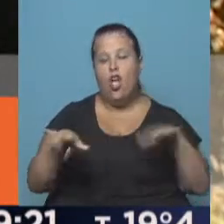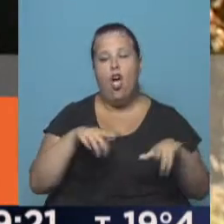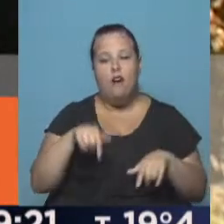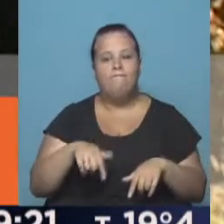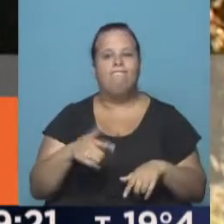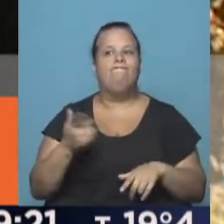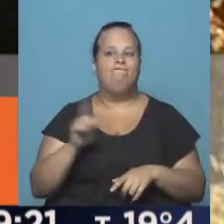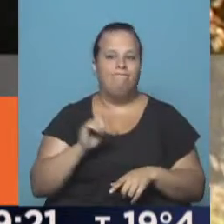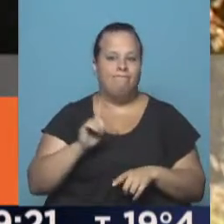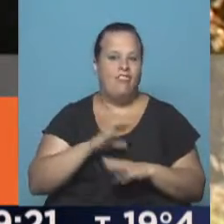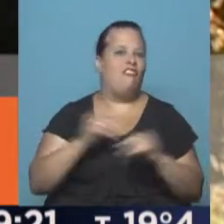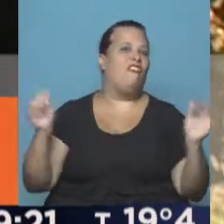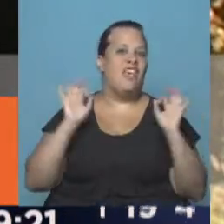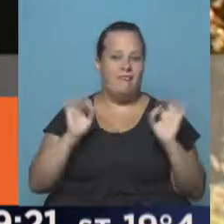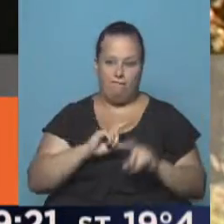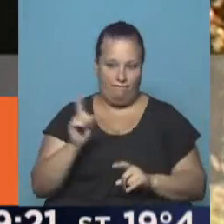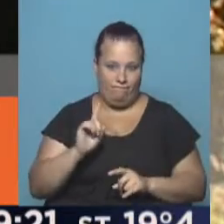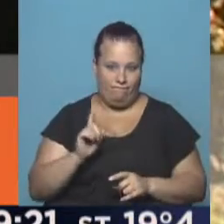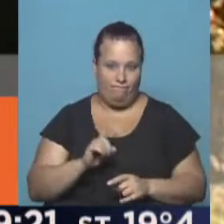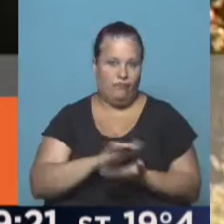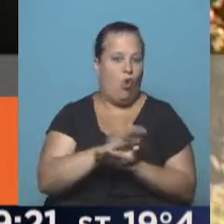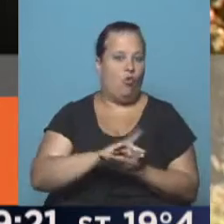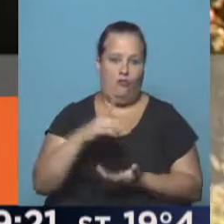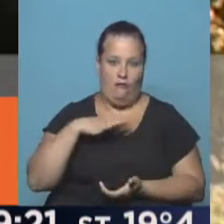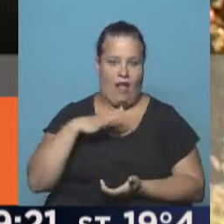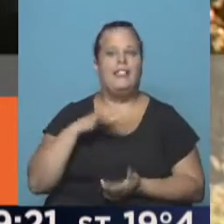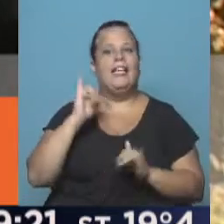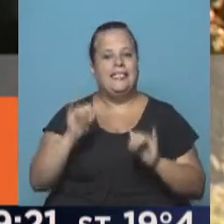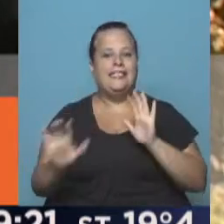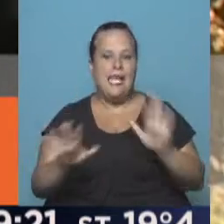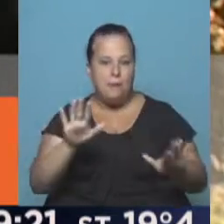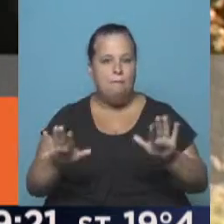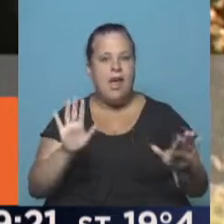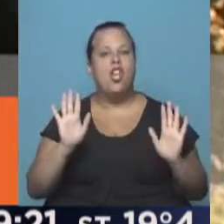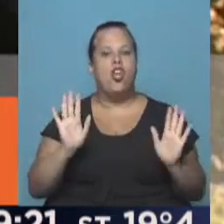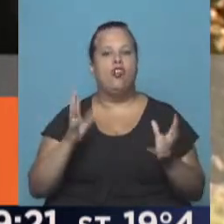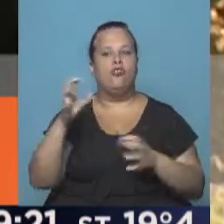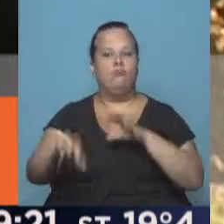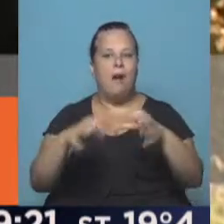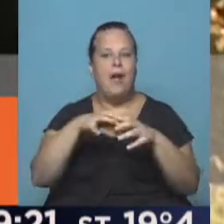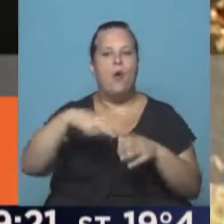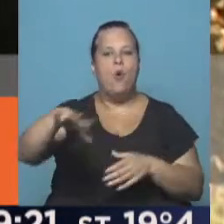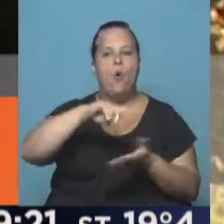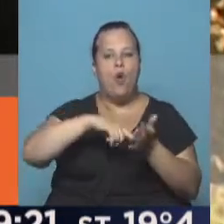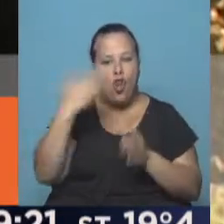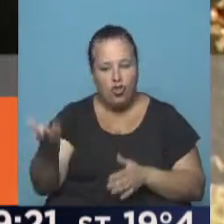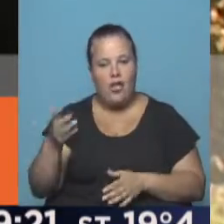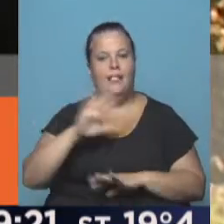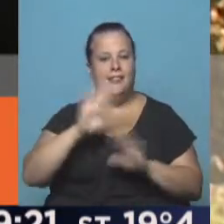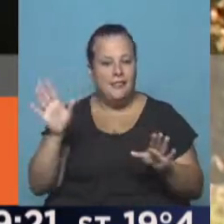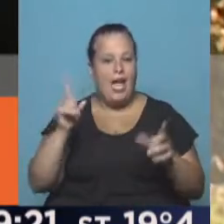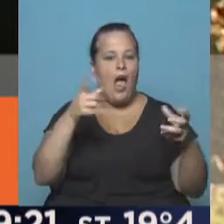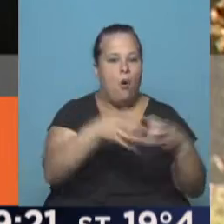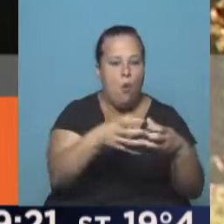no está definitivamente resuelta, sí está controlada en los focos de provincia de Buenos Aires. Hemos tenido